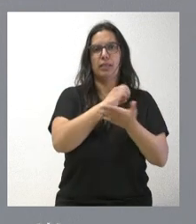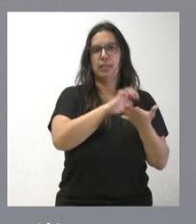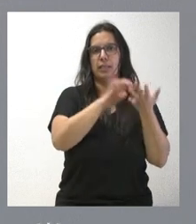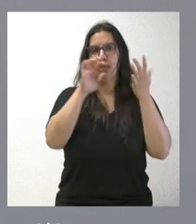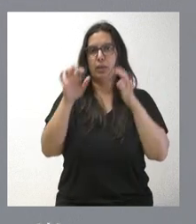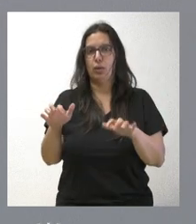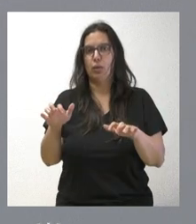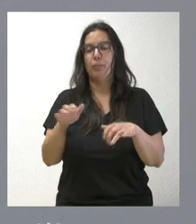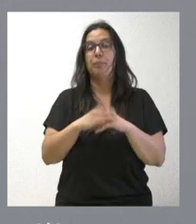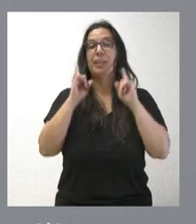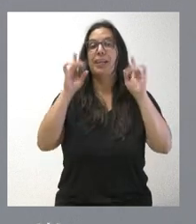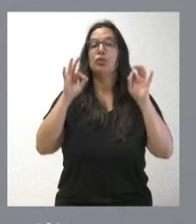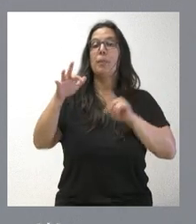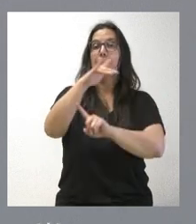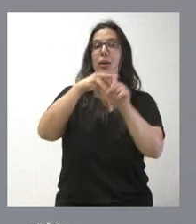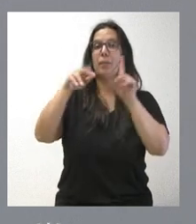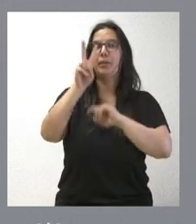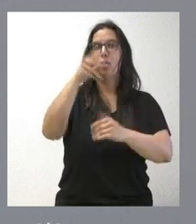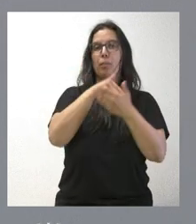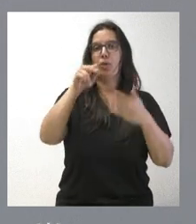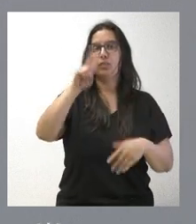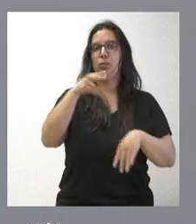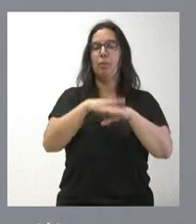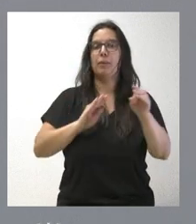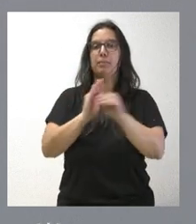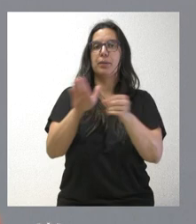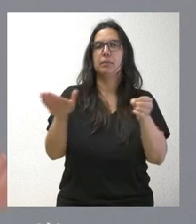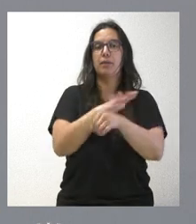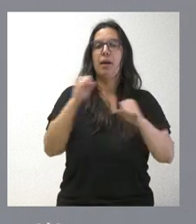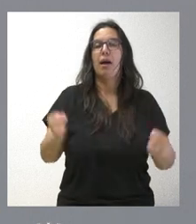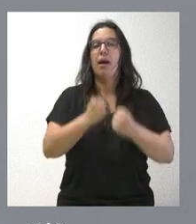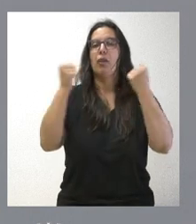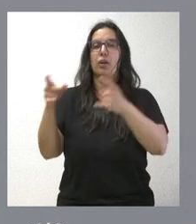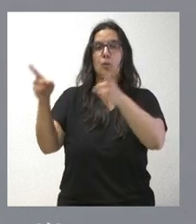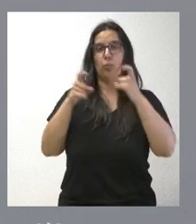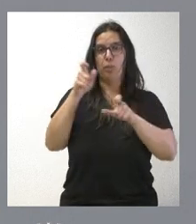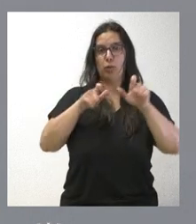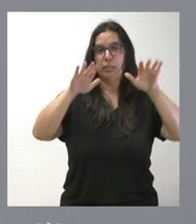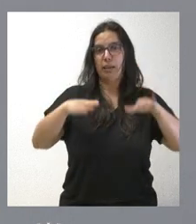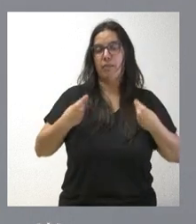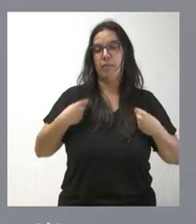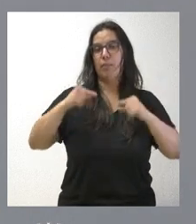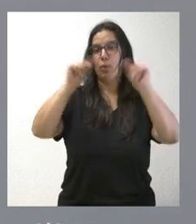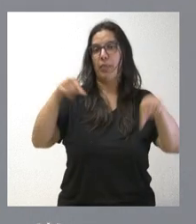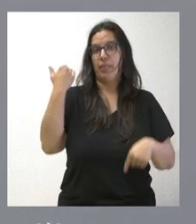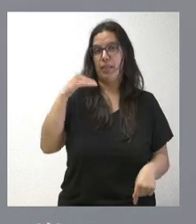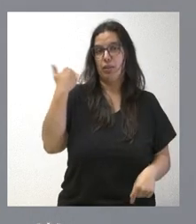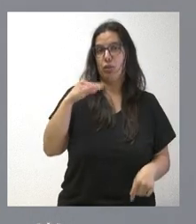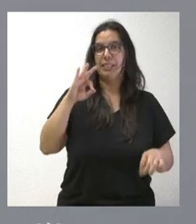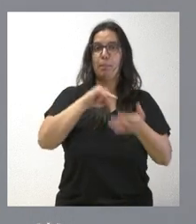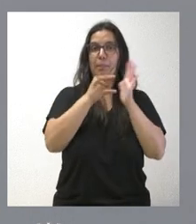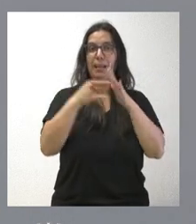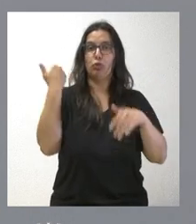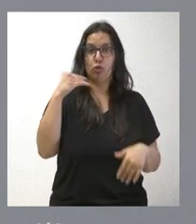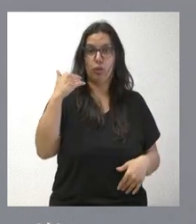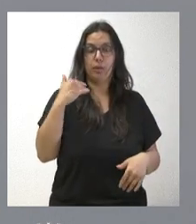En el caso de medioambiente, dos millones de euros para financiar las acciones de asentamiento de población en la provincia de Soria. Dentro del plan Soria,